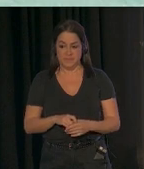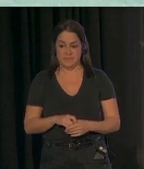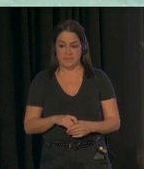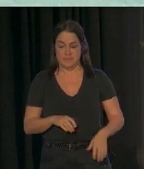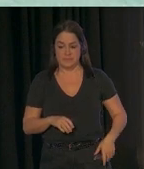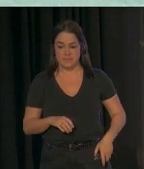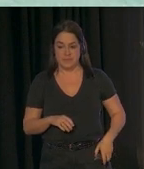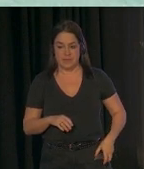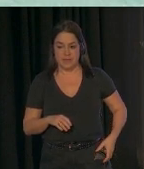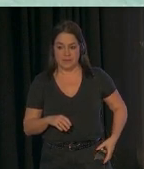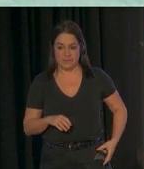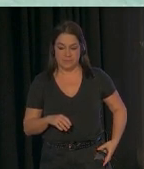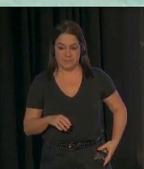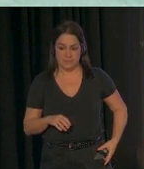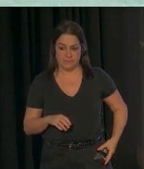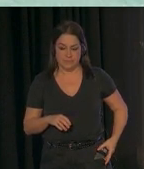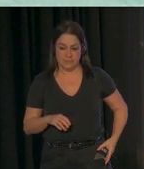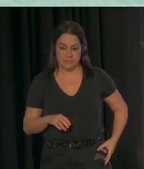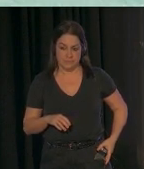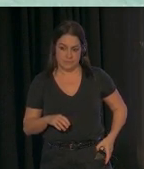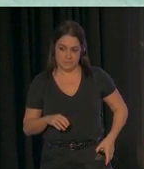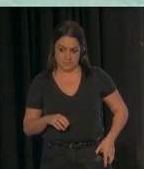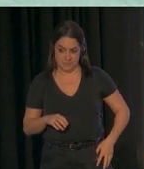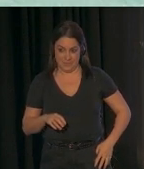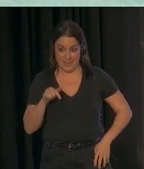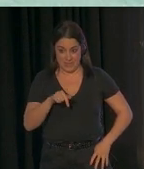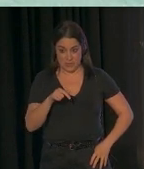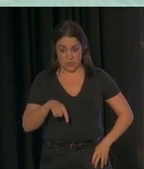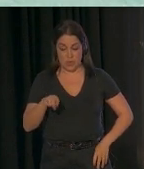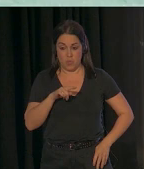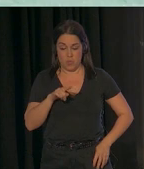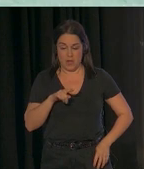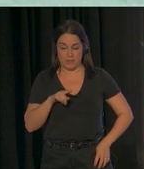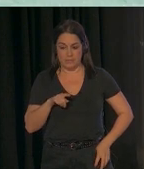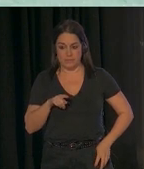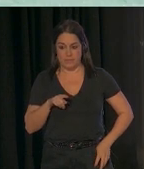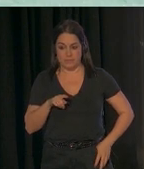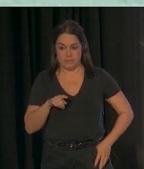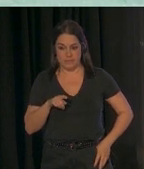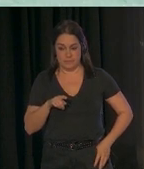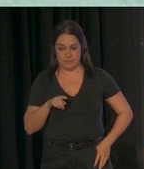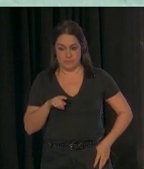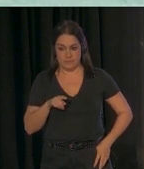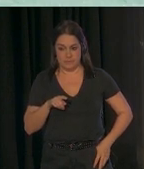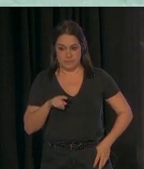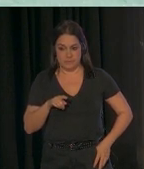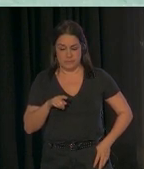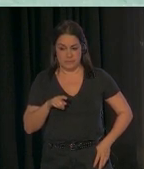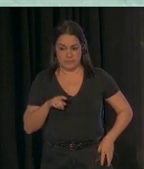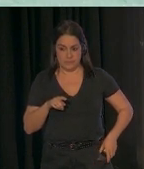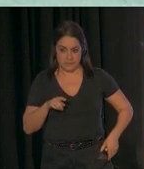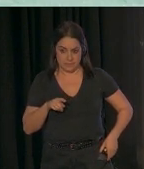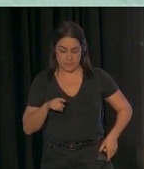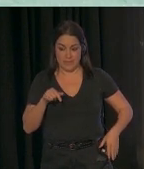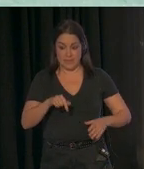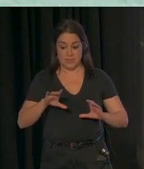Así que IPATS ha sido diseñado como programa universal de apoyo específico